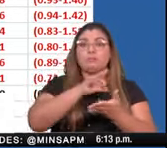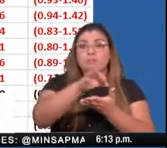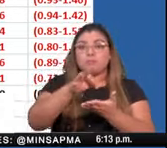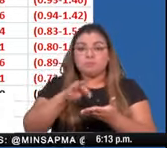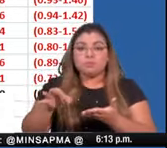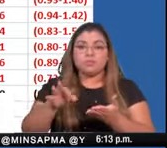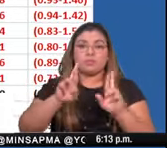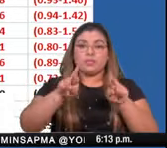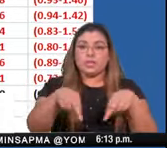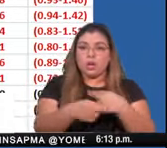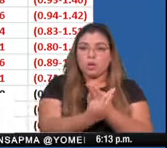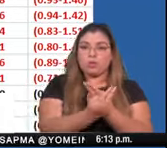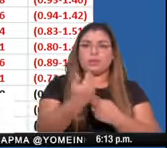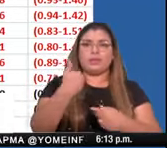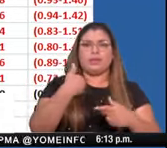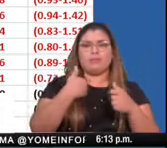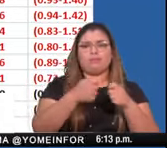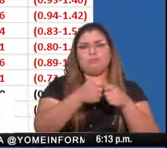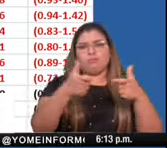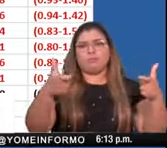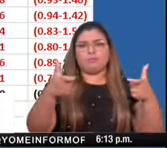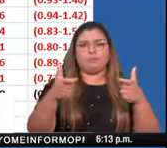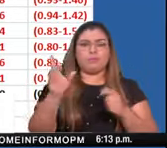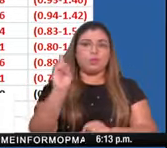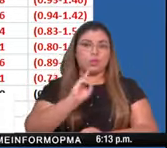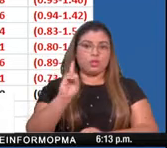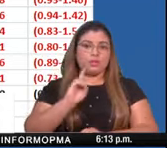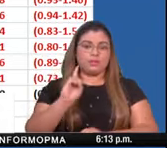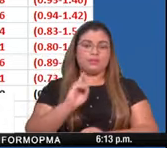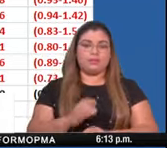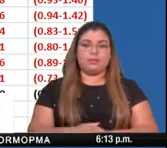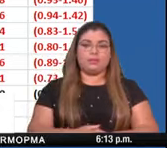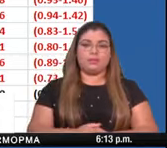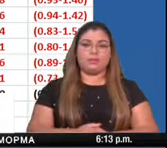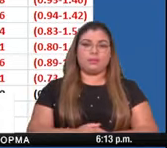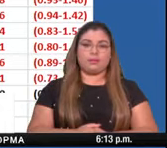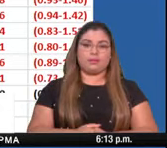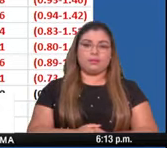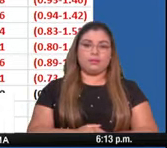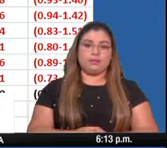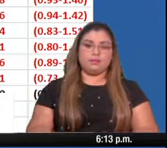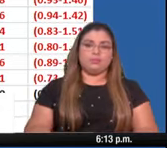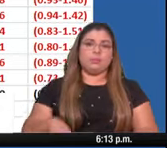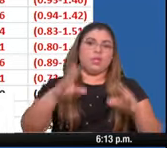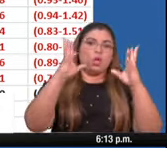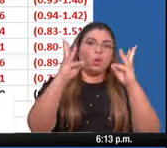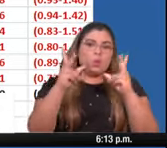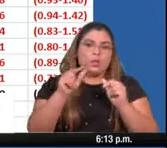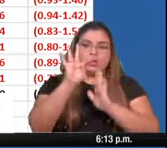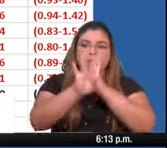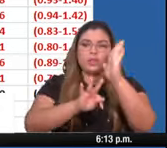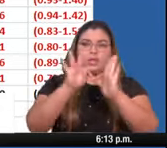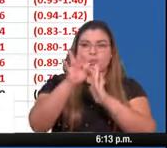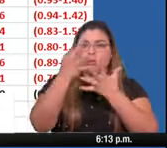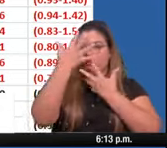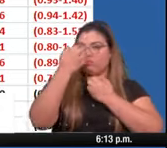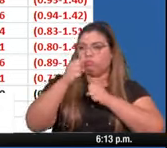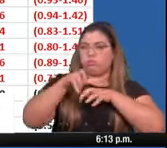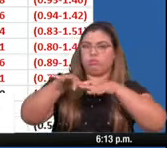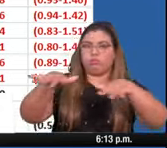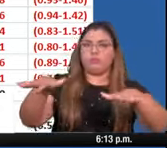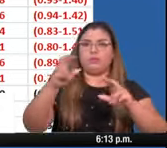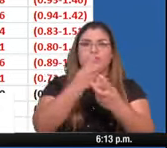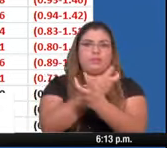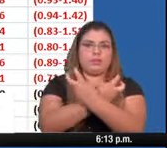han tenido un incremento en el tiempo de reproducción del virus. Para la